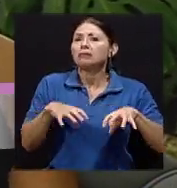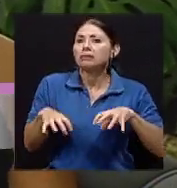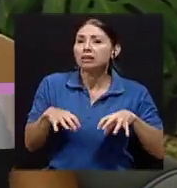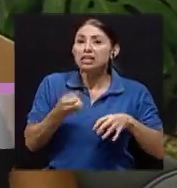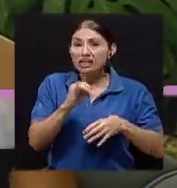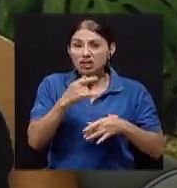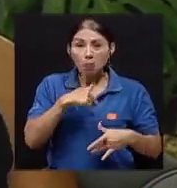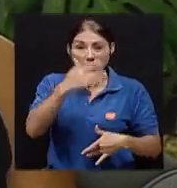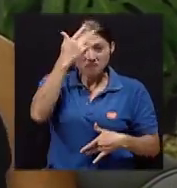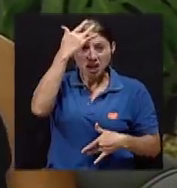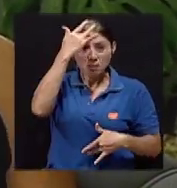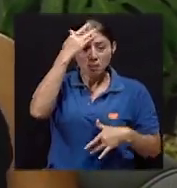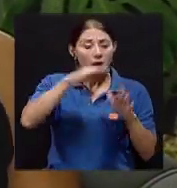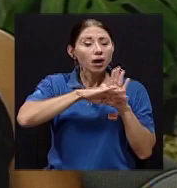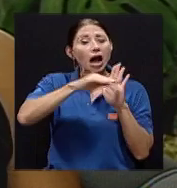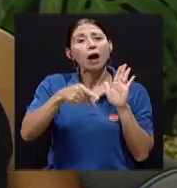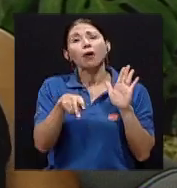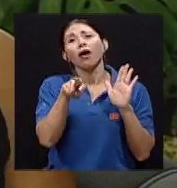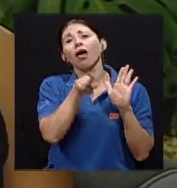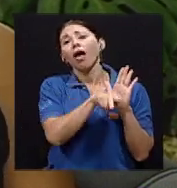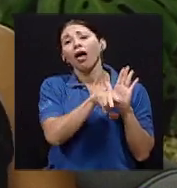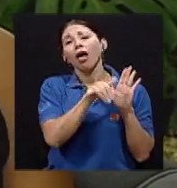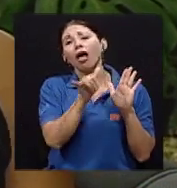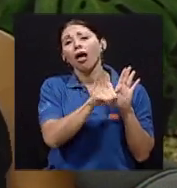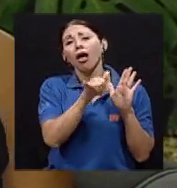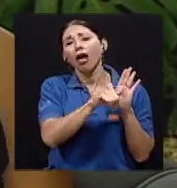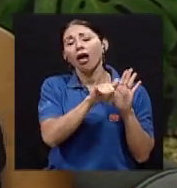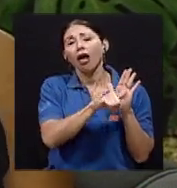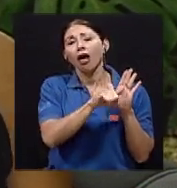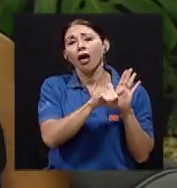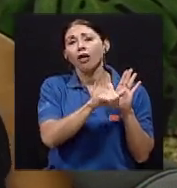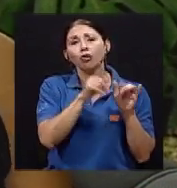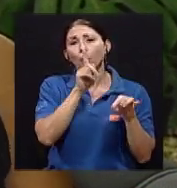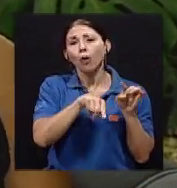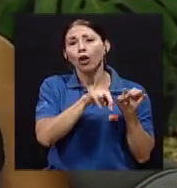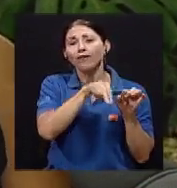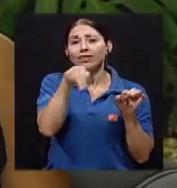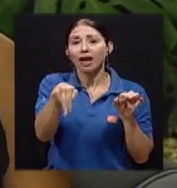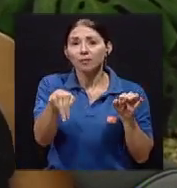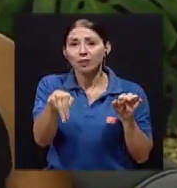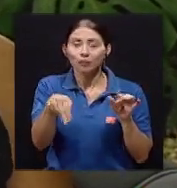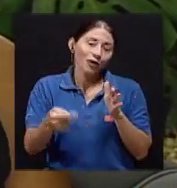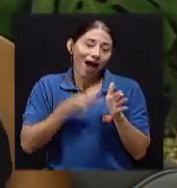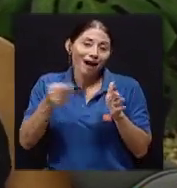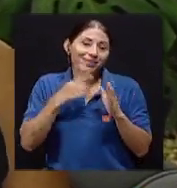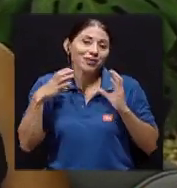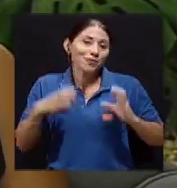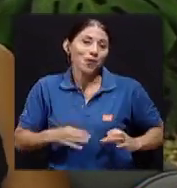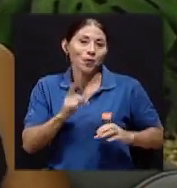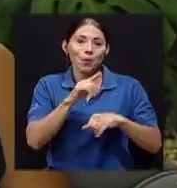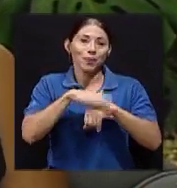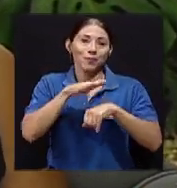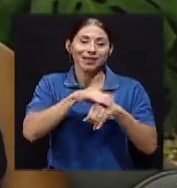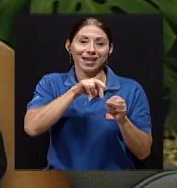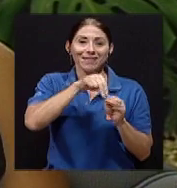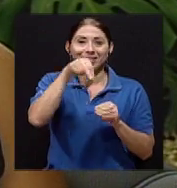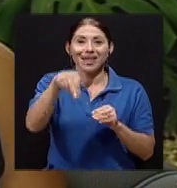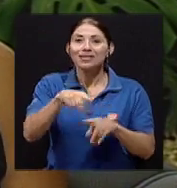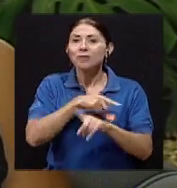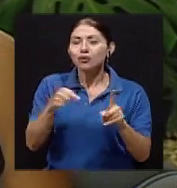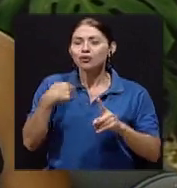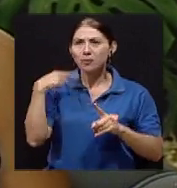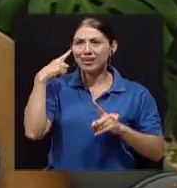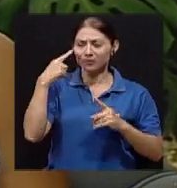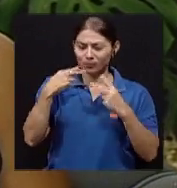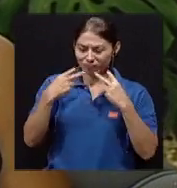vuelco, ahora en la cama y no me puedo levantar, o bueno, el cuerpo me lo exige también porque si caigo en una cama es porque el cuerpo me lo exige también, verdad, empezar a